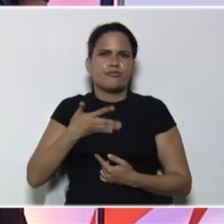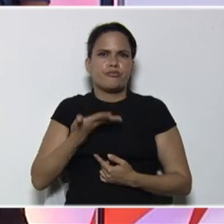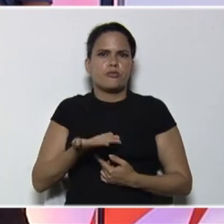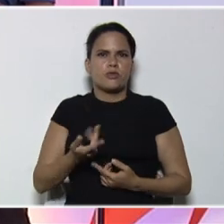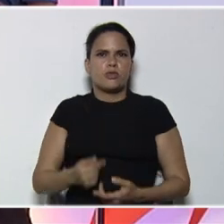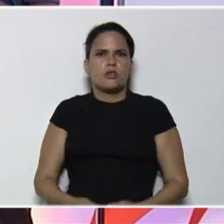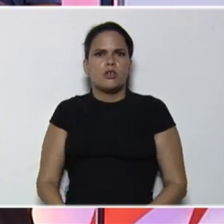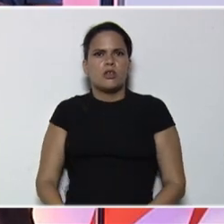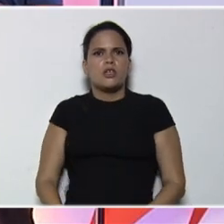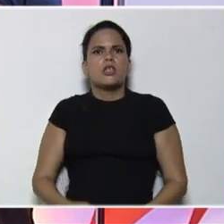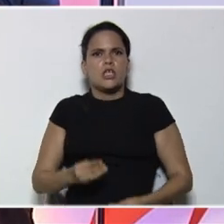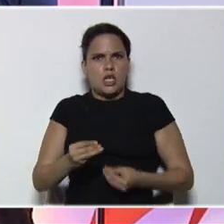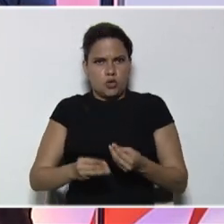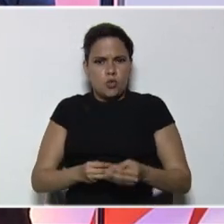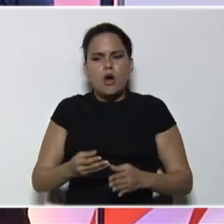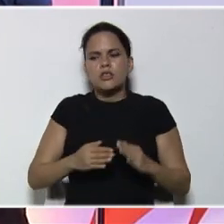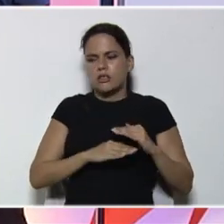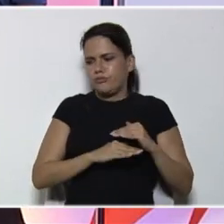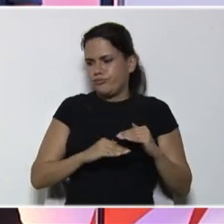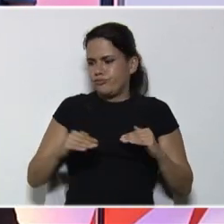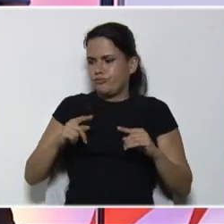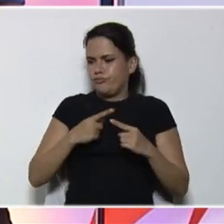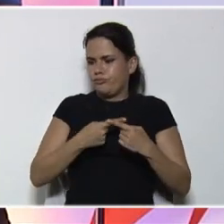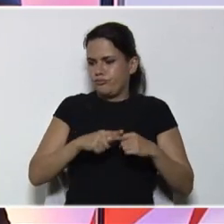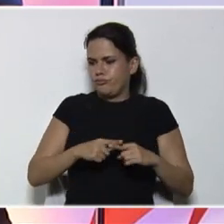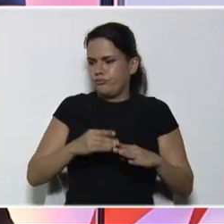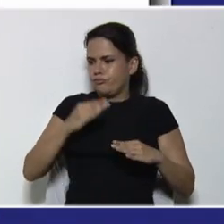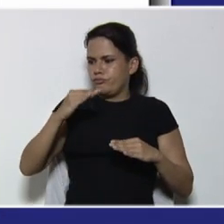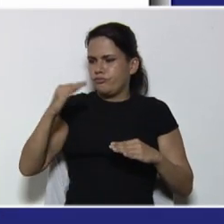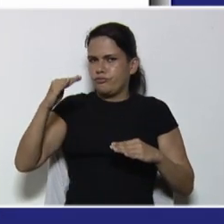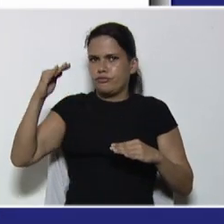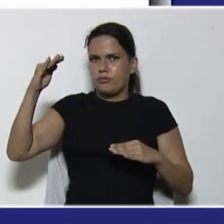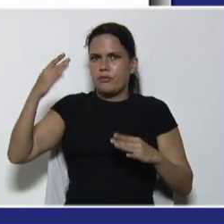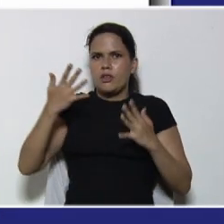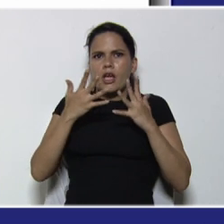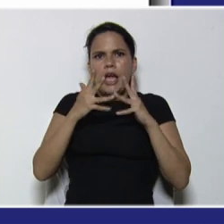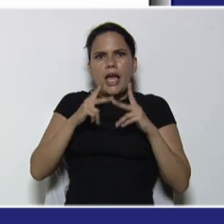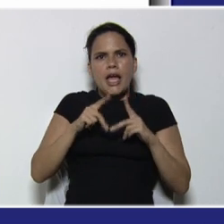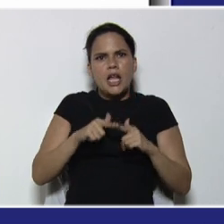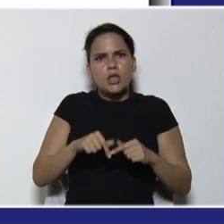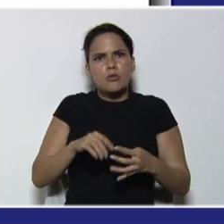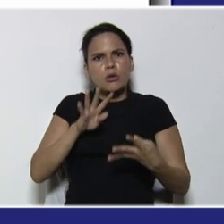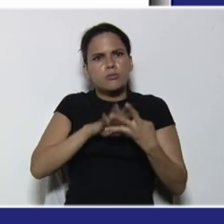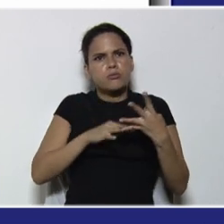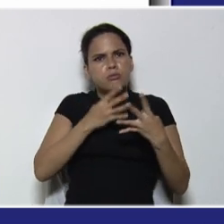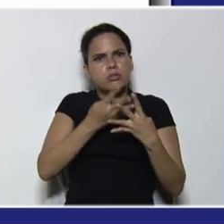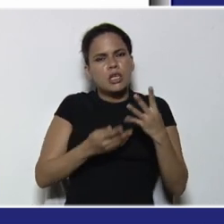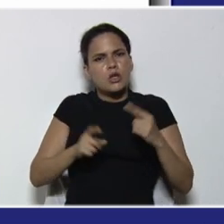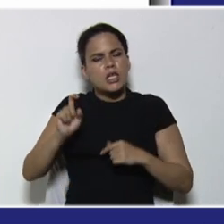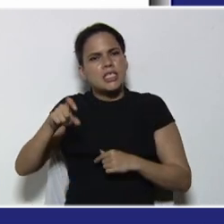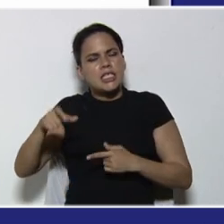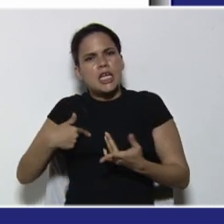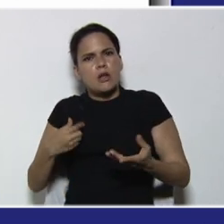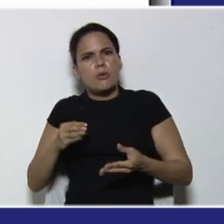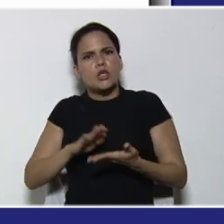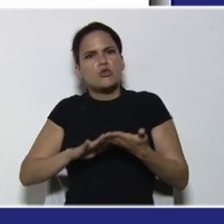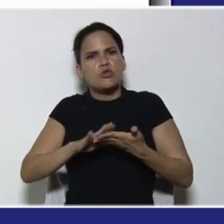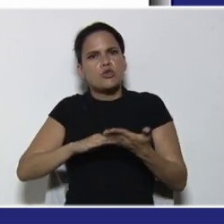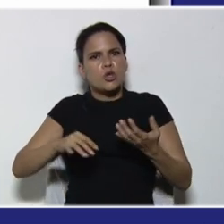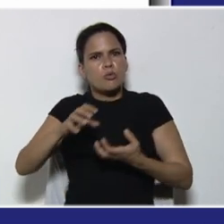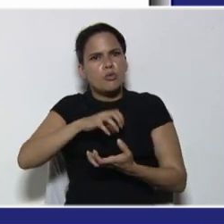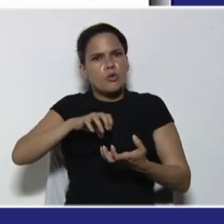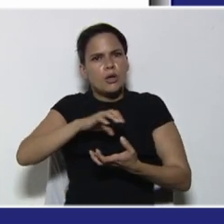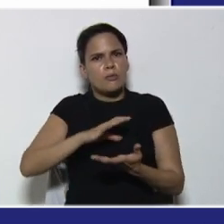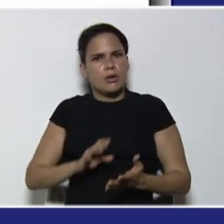y hace una crecida exponencial, el número de operaciones, de cálculo, necesario, para resolver un problema, el